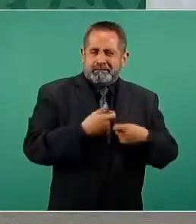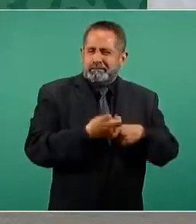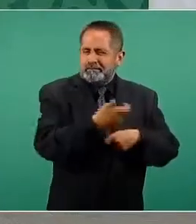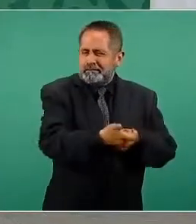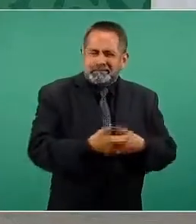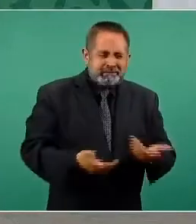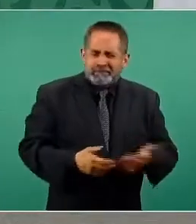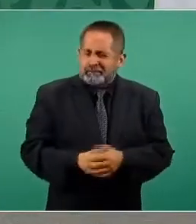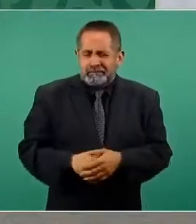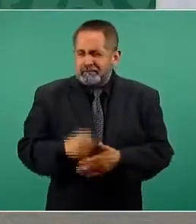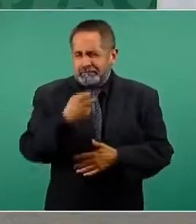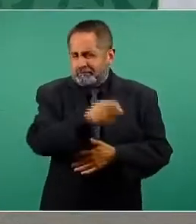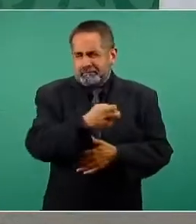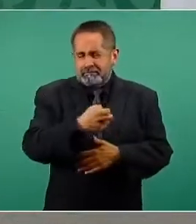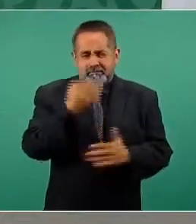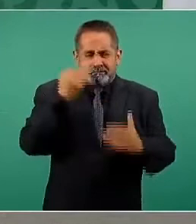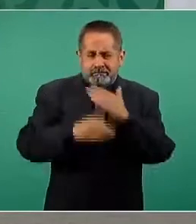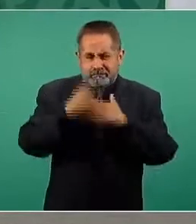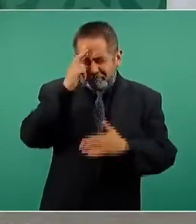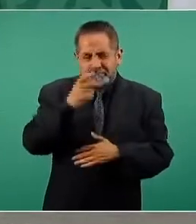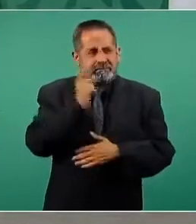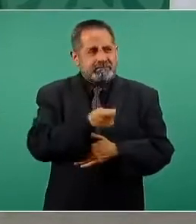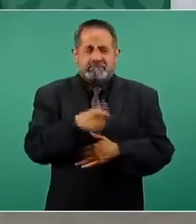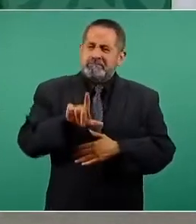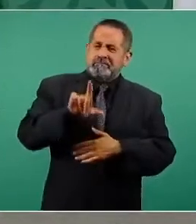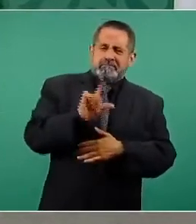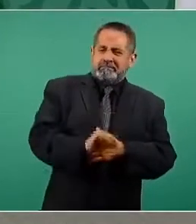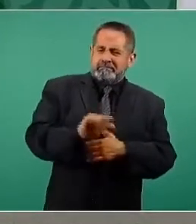Eso es una ofensa, es una humillación.